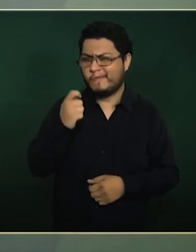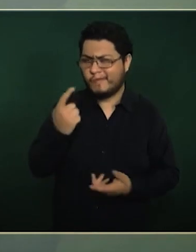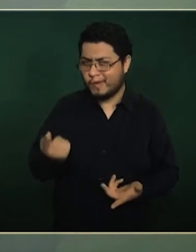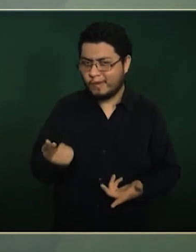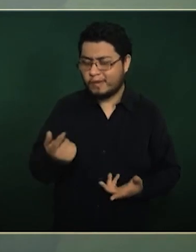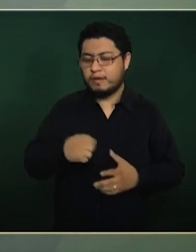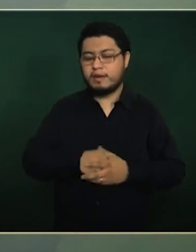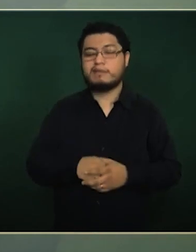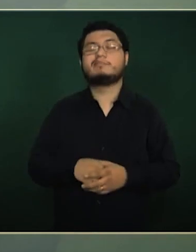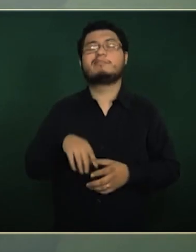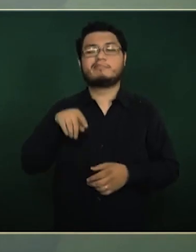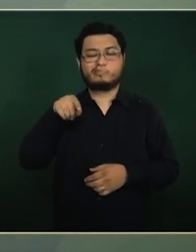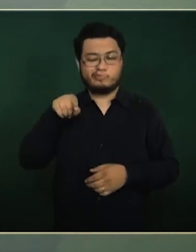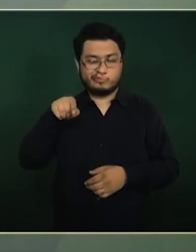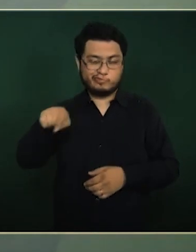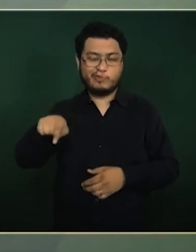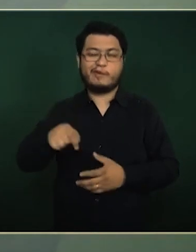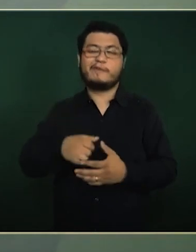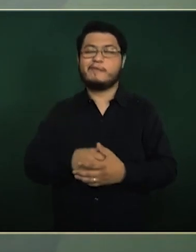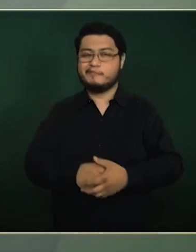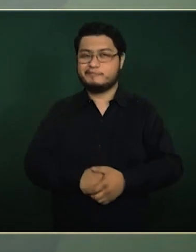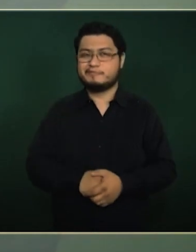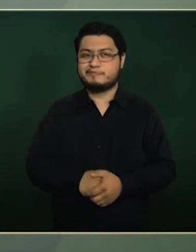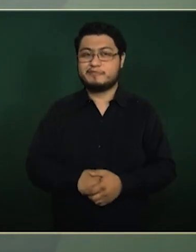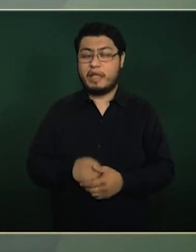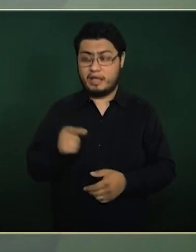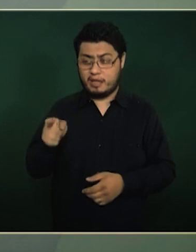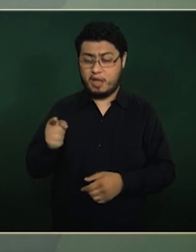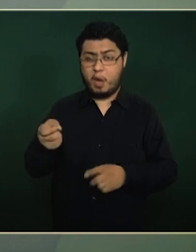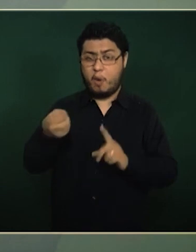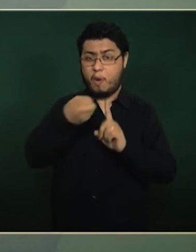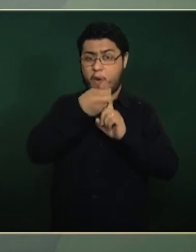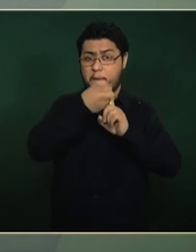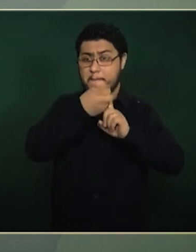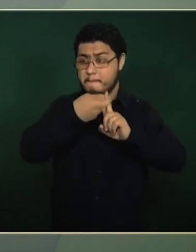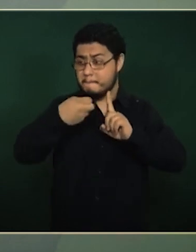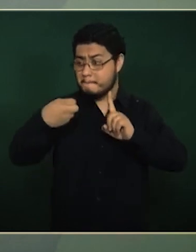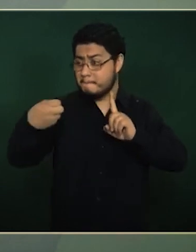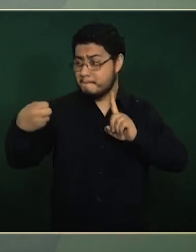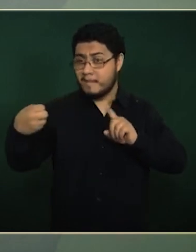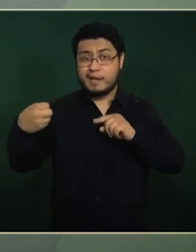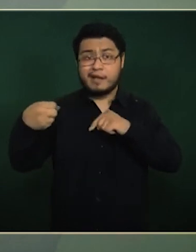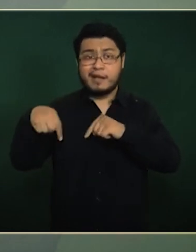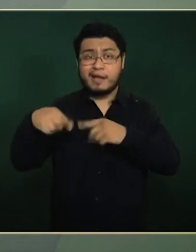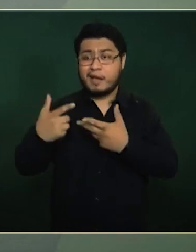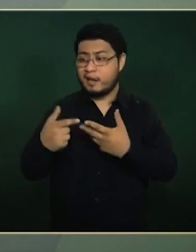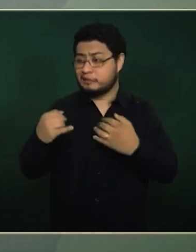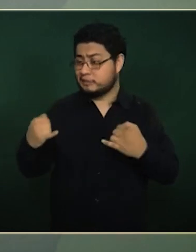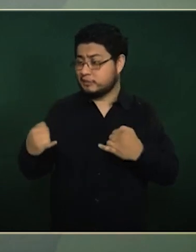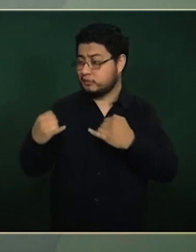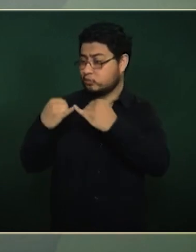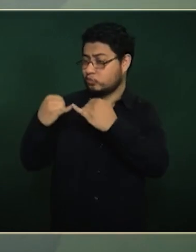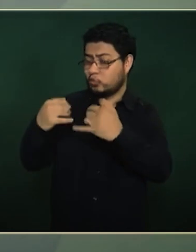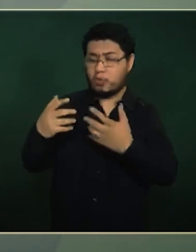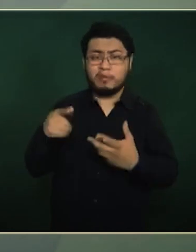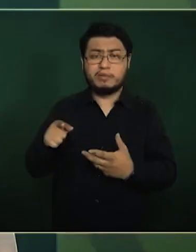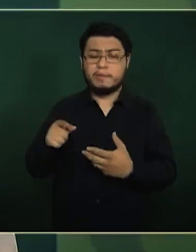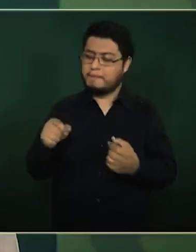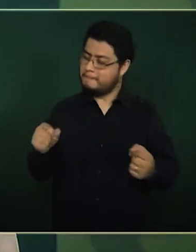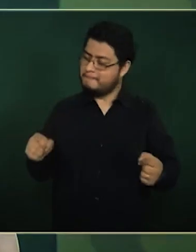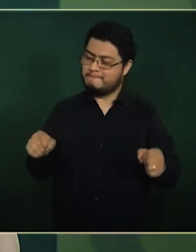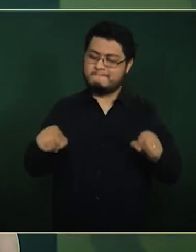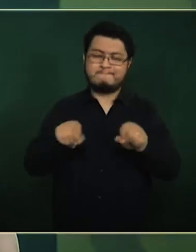los organismos estatales igual